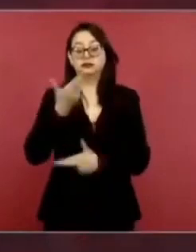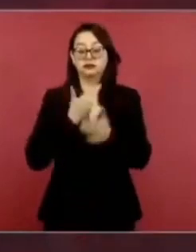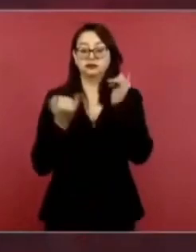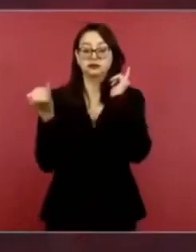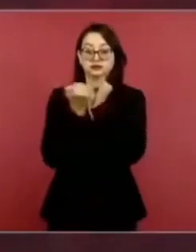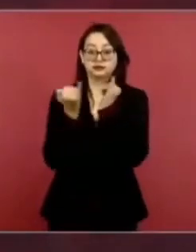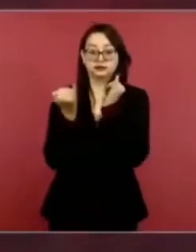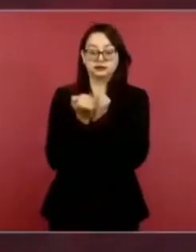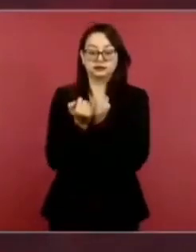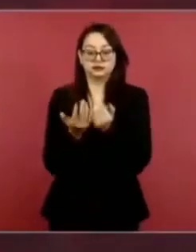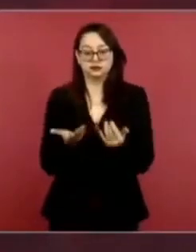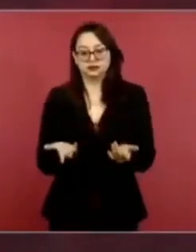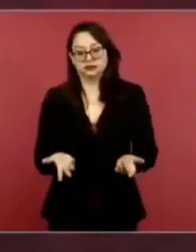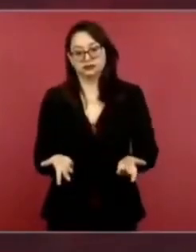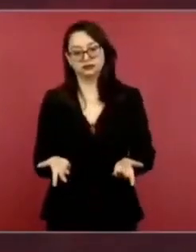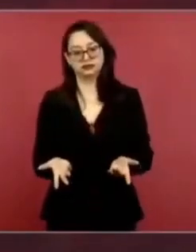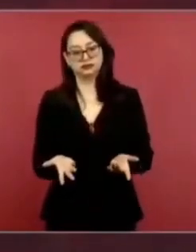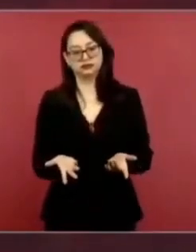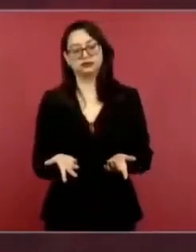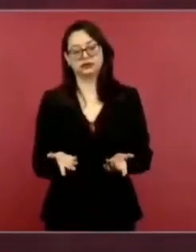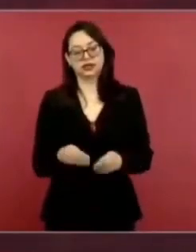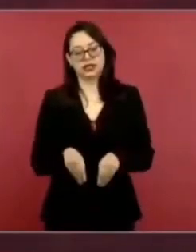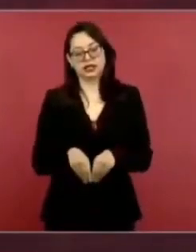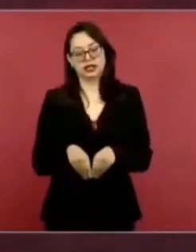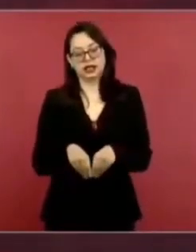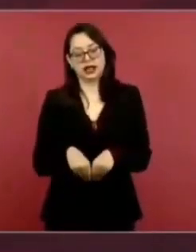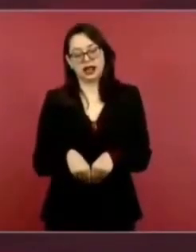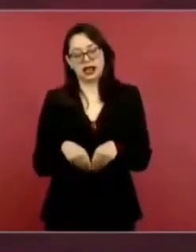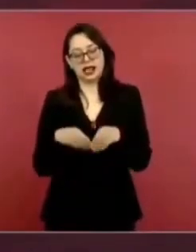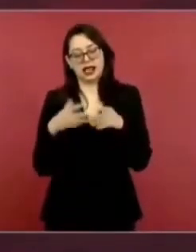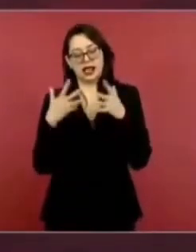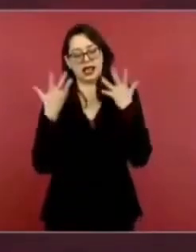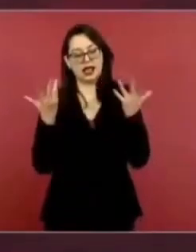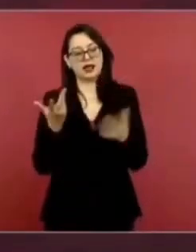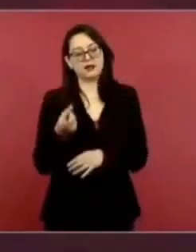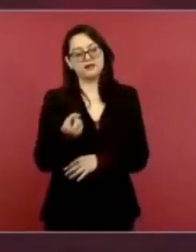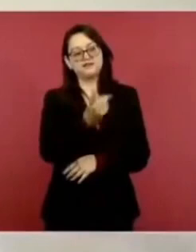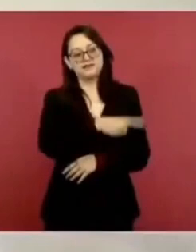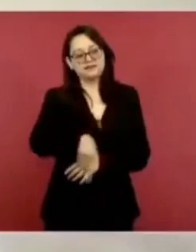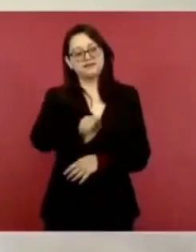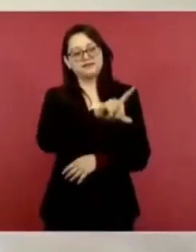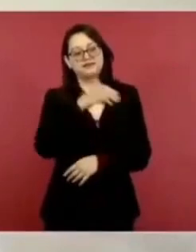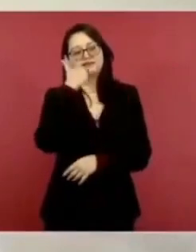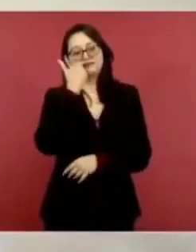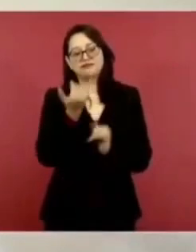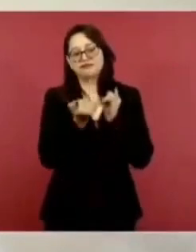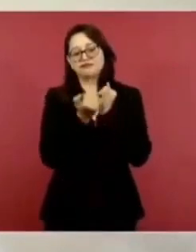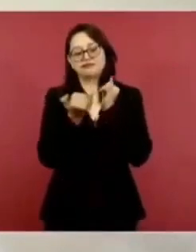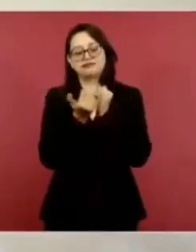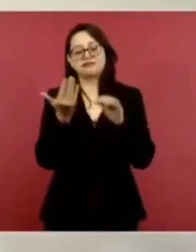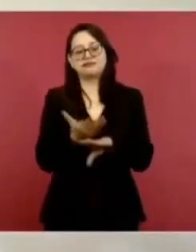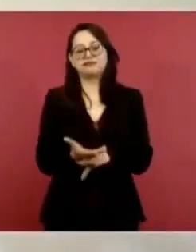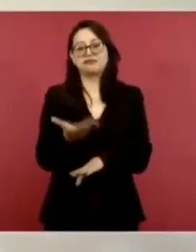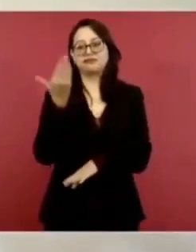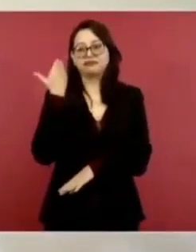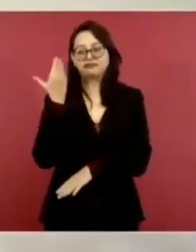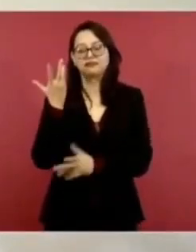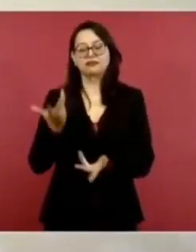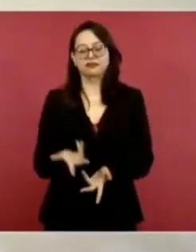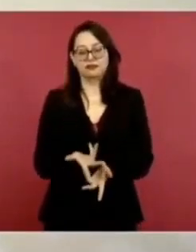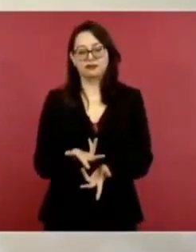Pues, ¿cómo no van a querer Fox que regrese